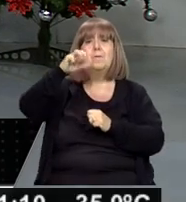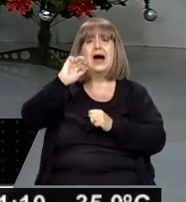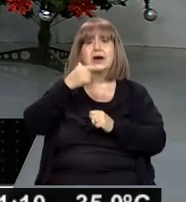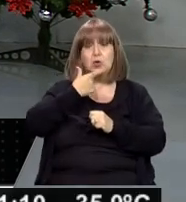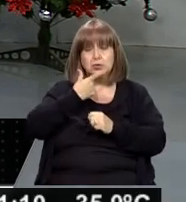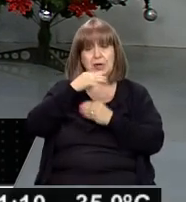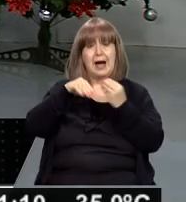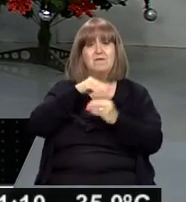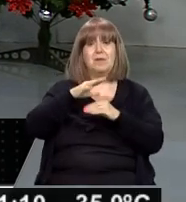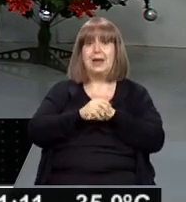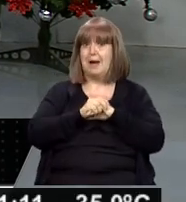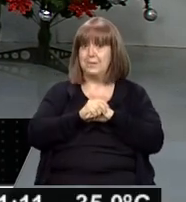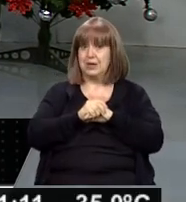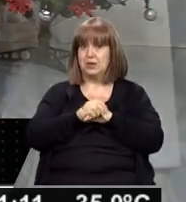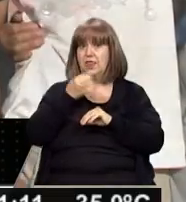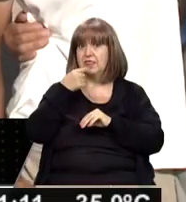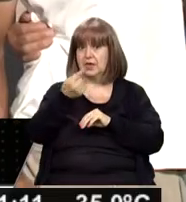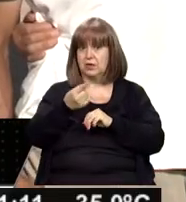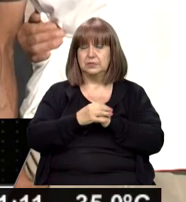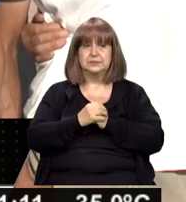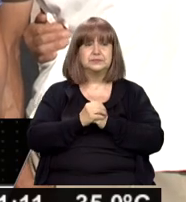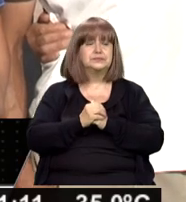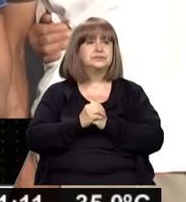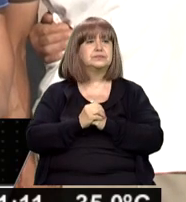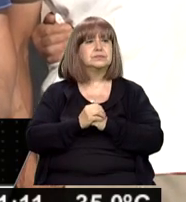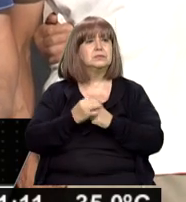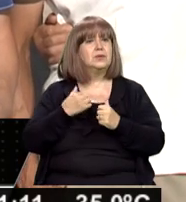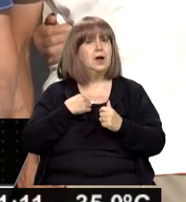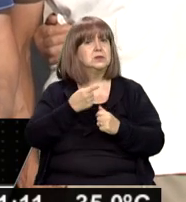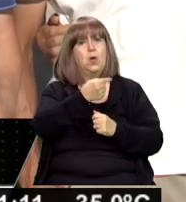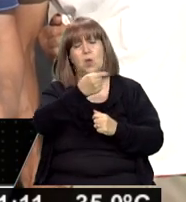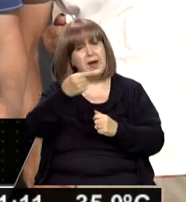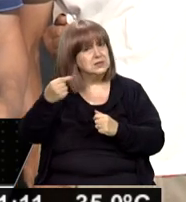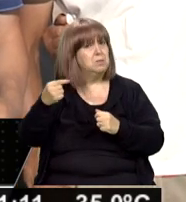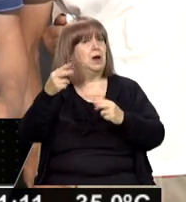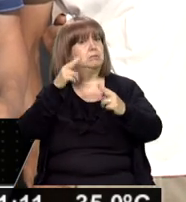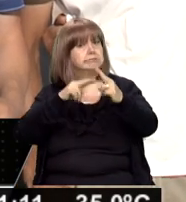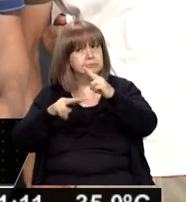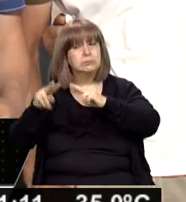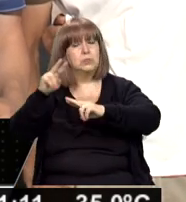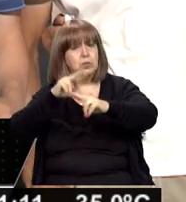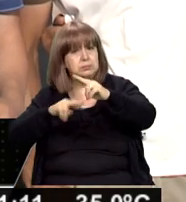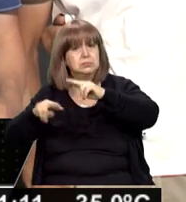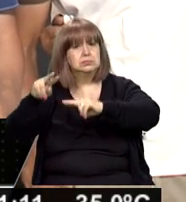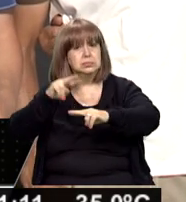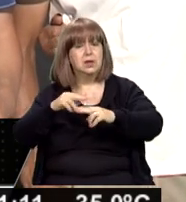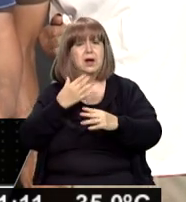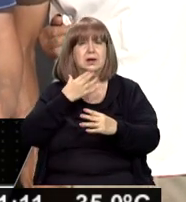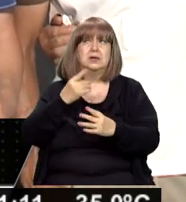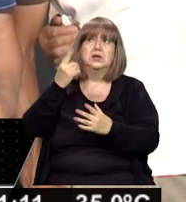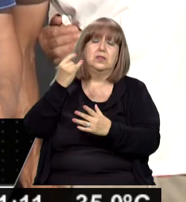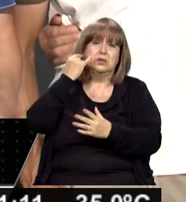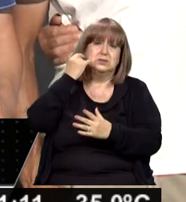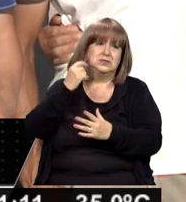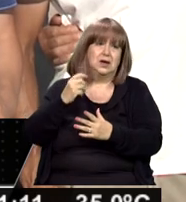un amigo de la familia. Después de una semana ya de búsqueda, gracias a Dios encontramos